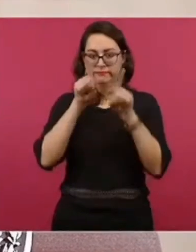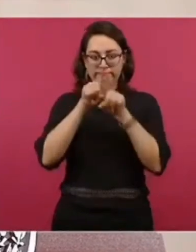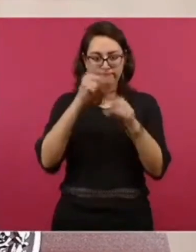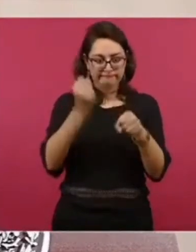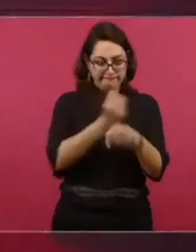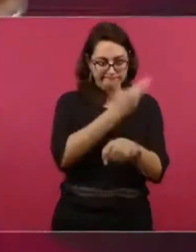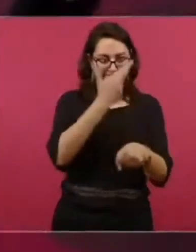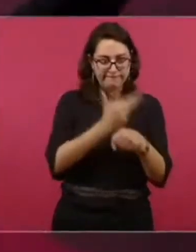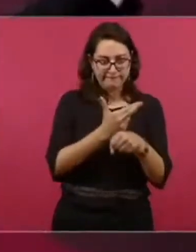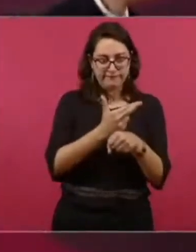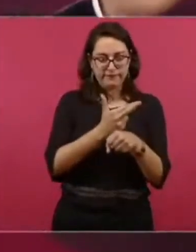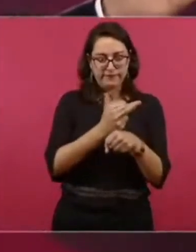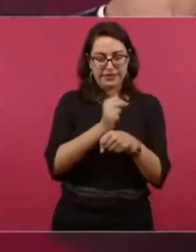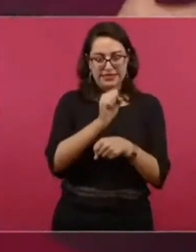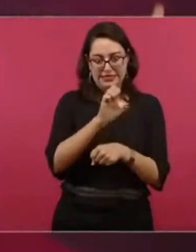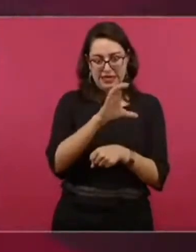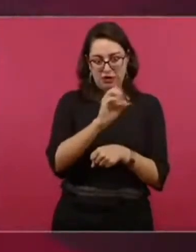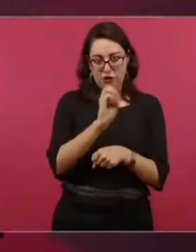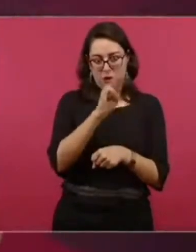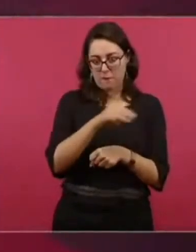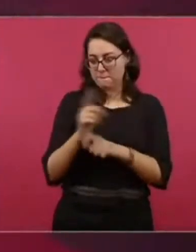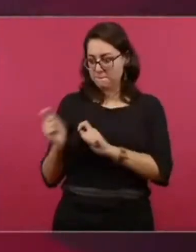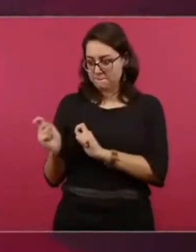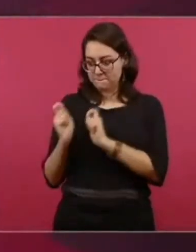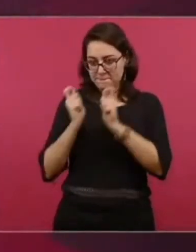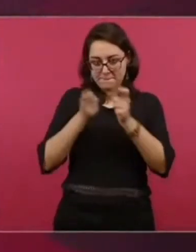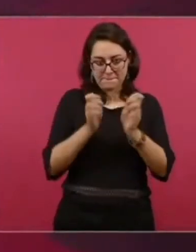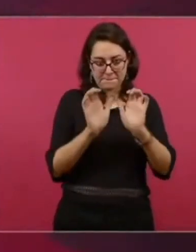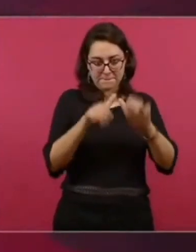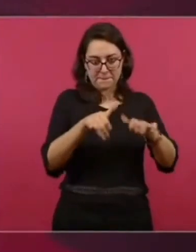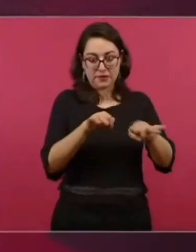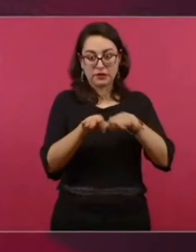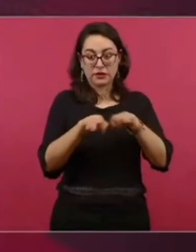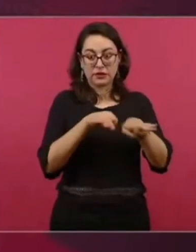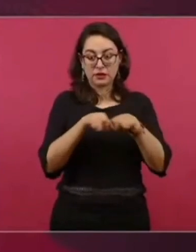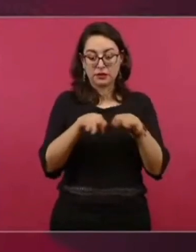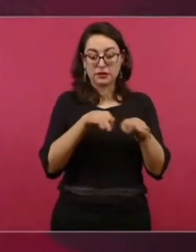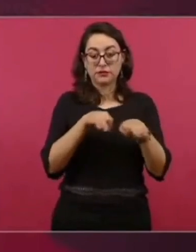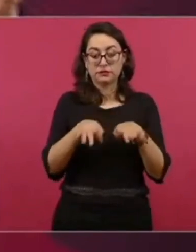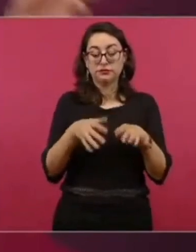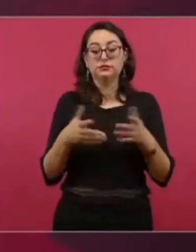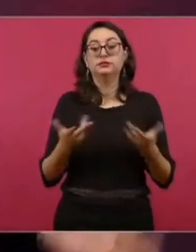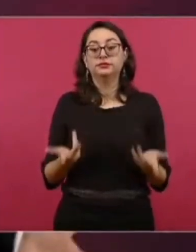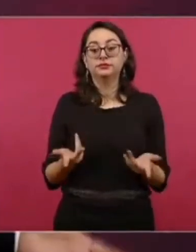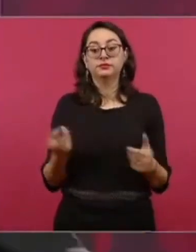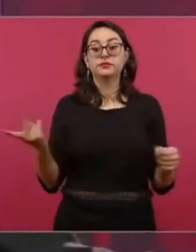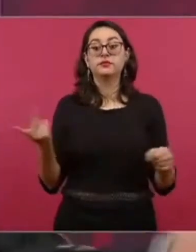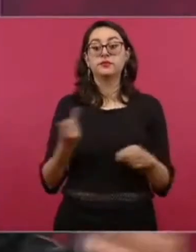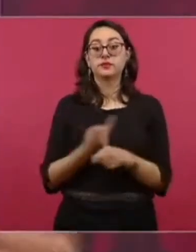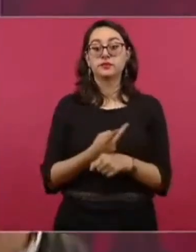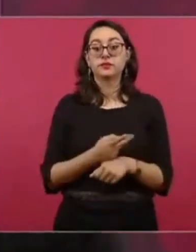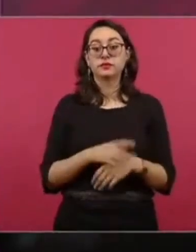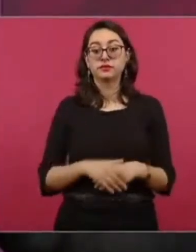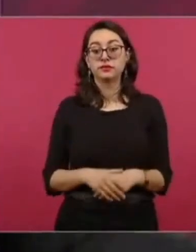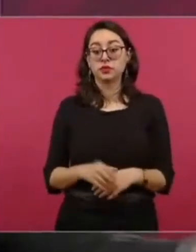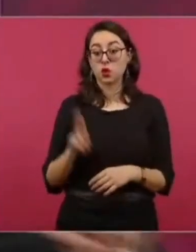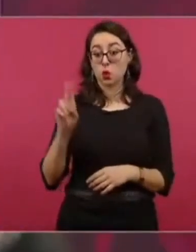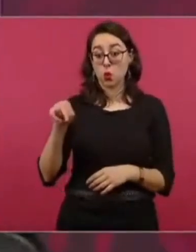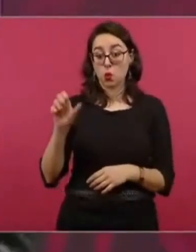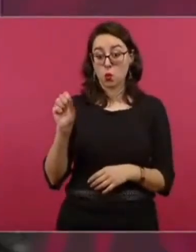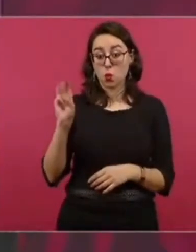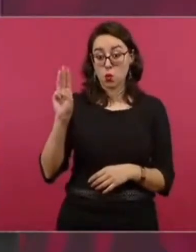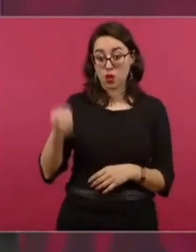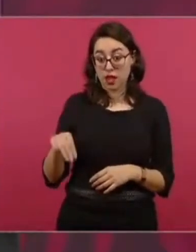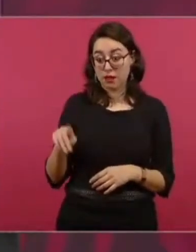Y es muy difícil ahora que los egresados de economía de la UNAM